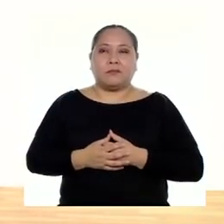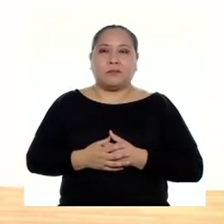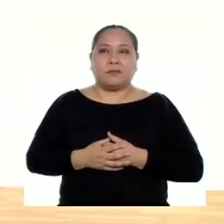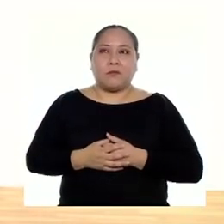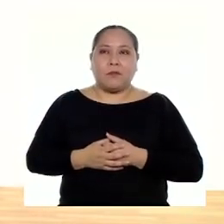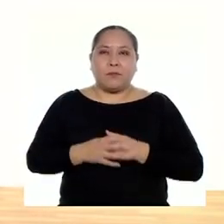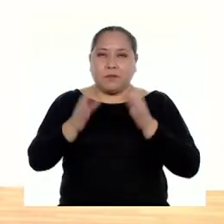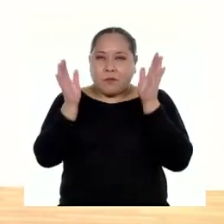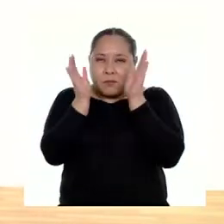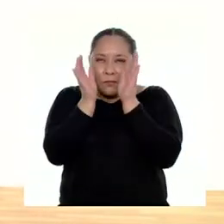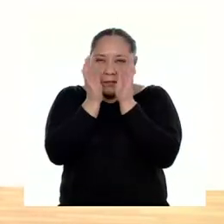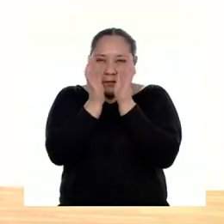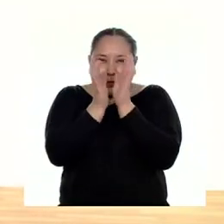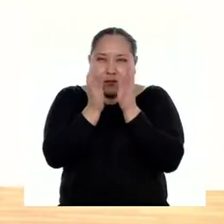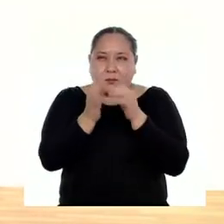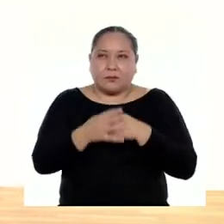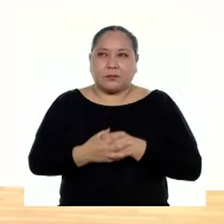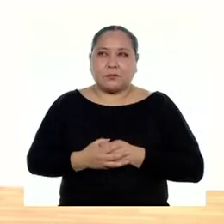O más chiquito.